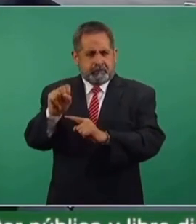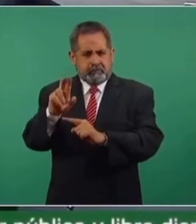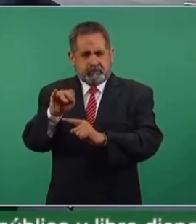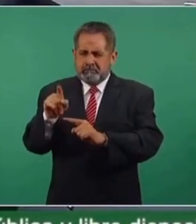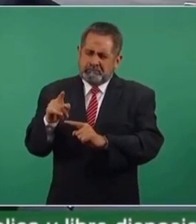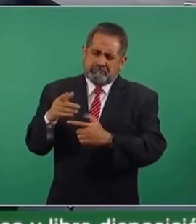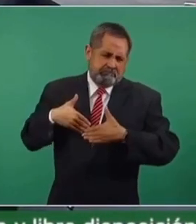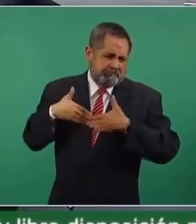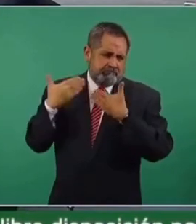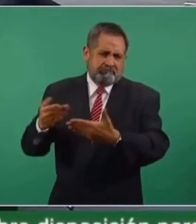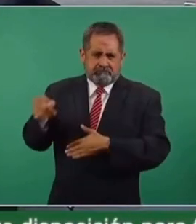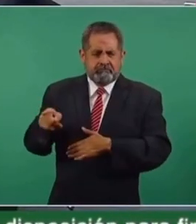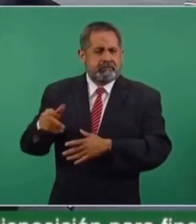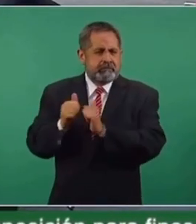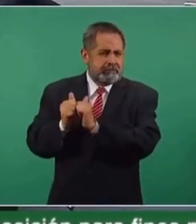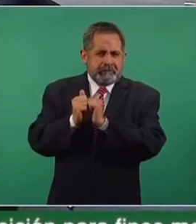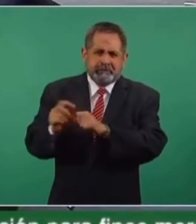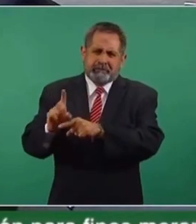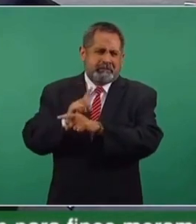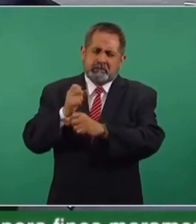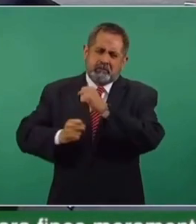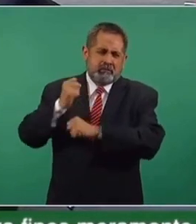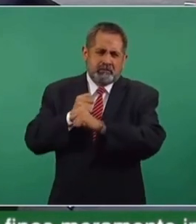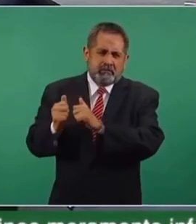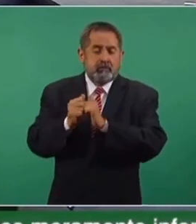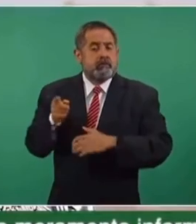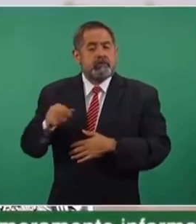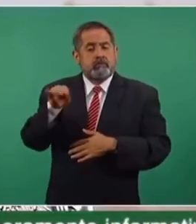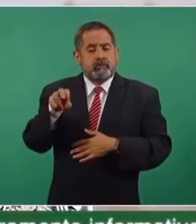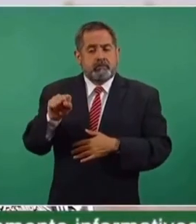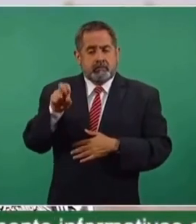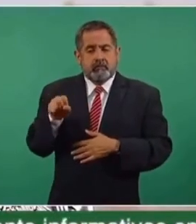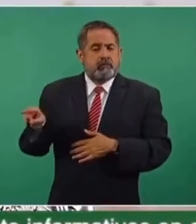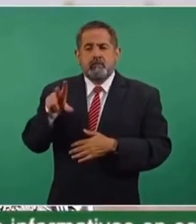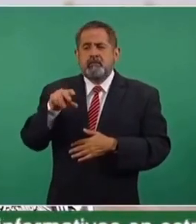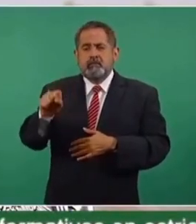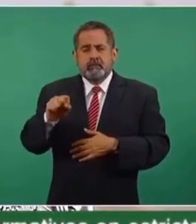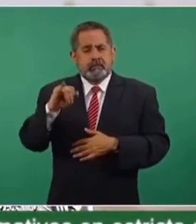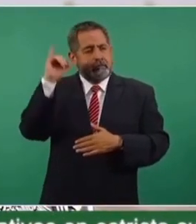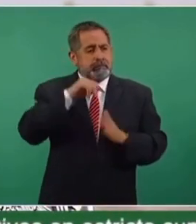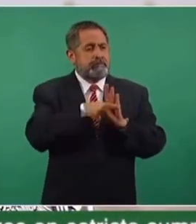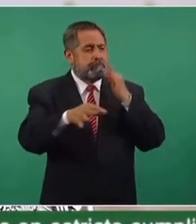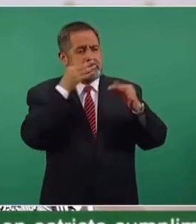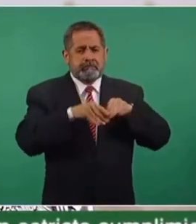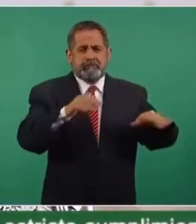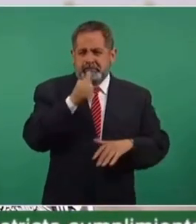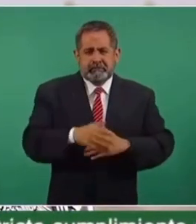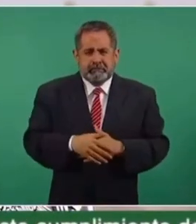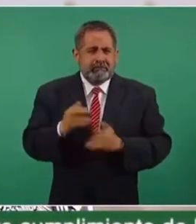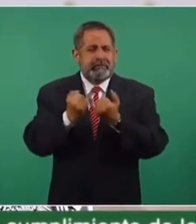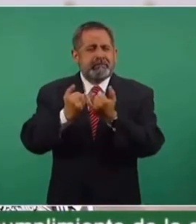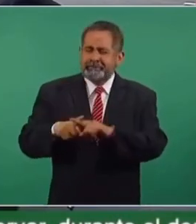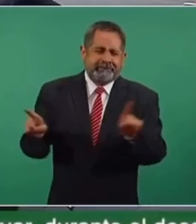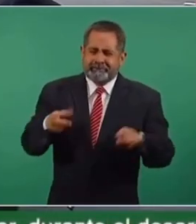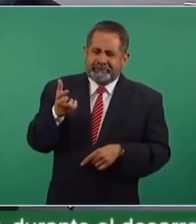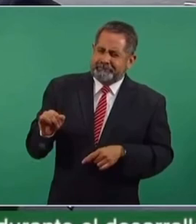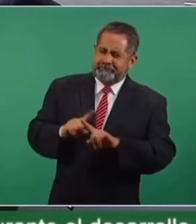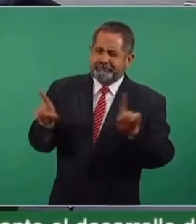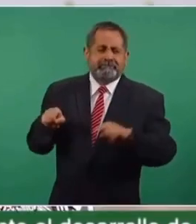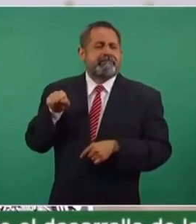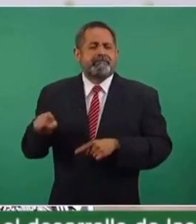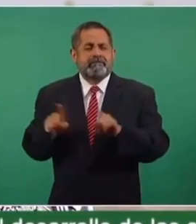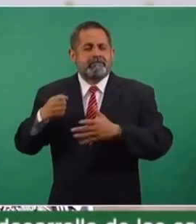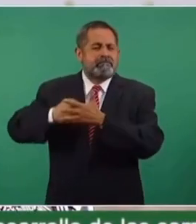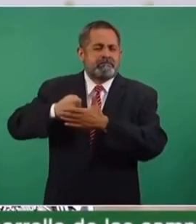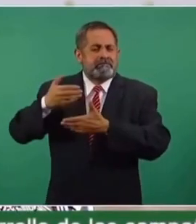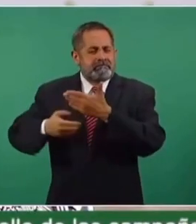Ramírez Cueva, por eso nos ha acompañado desde hace mucho tiempo. Jesús no es un jefe de prensa de los que habían antes, él